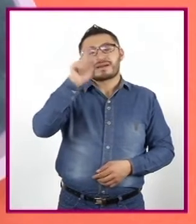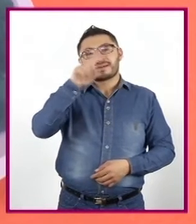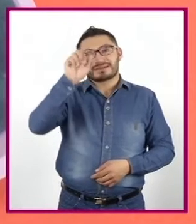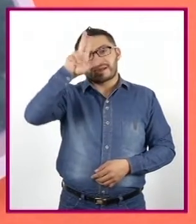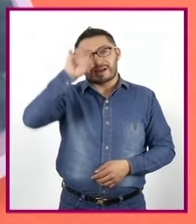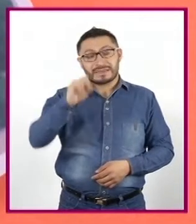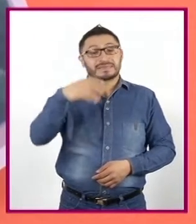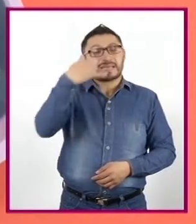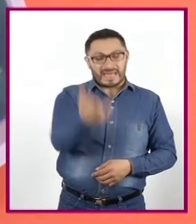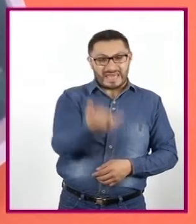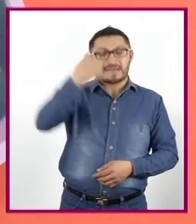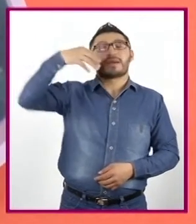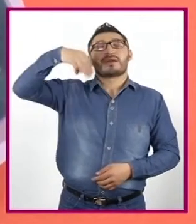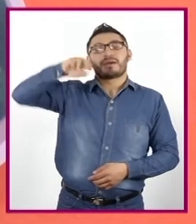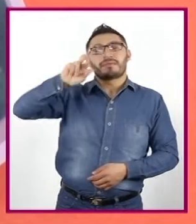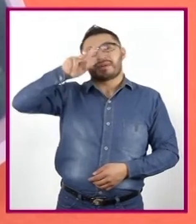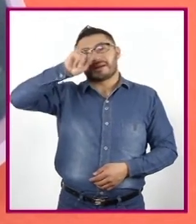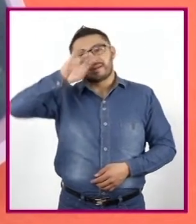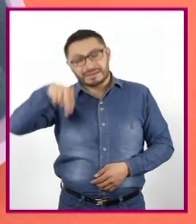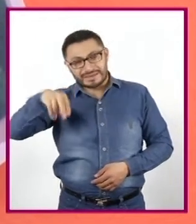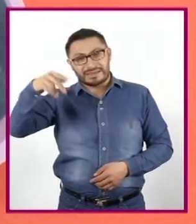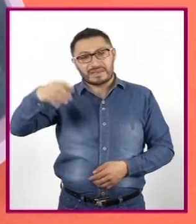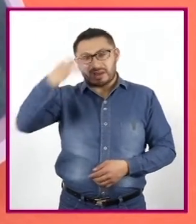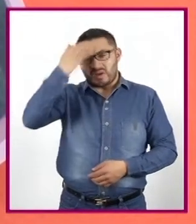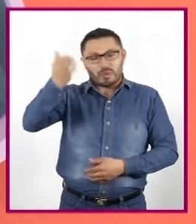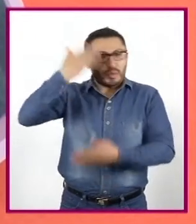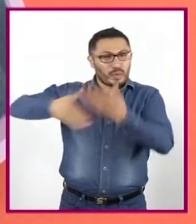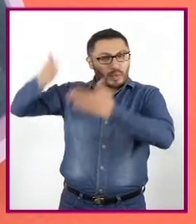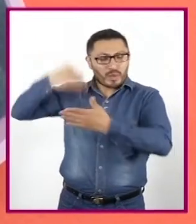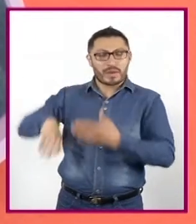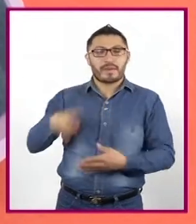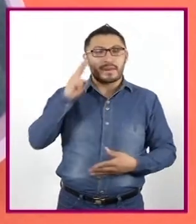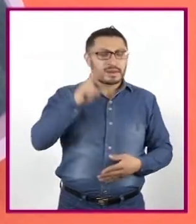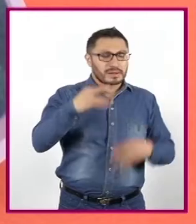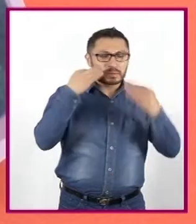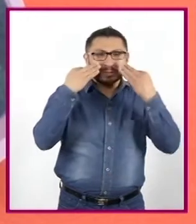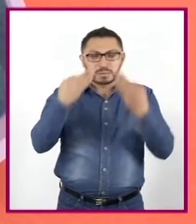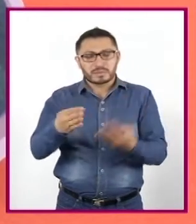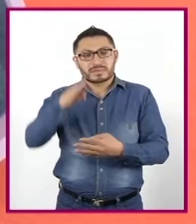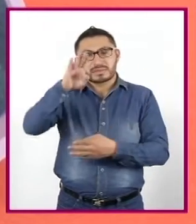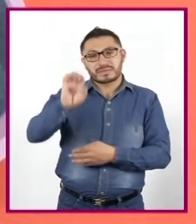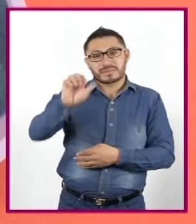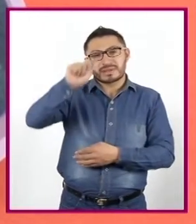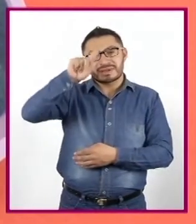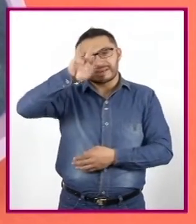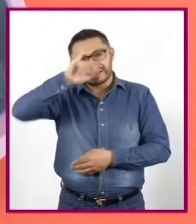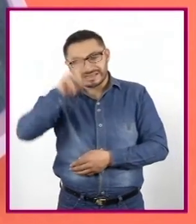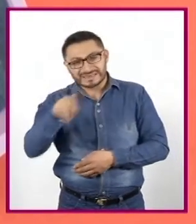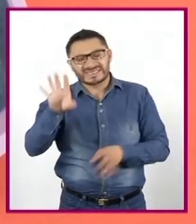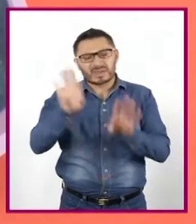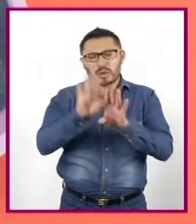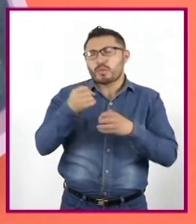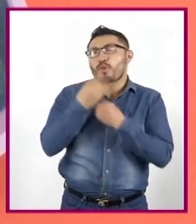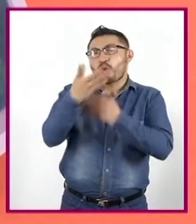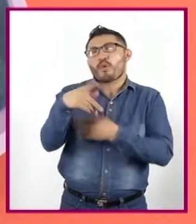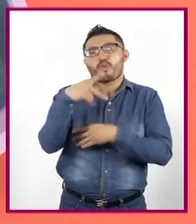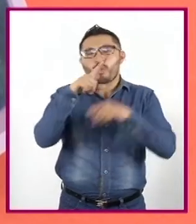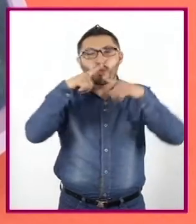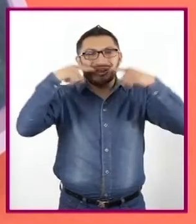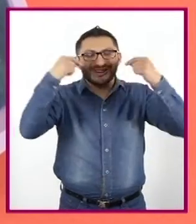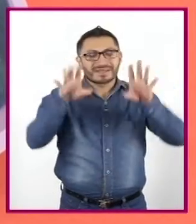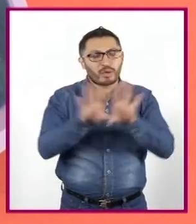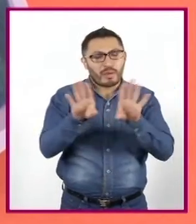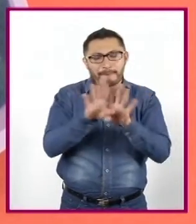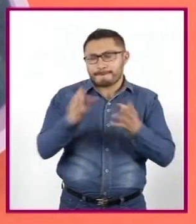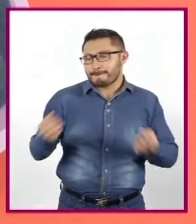exploración hacia el pasado. Veamos. Beatriz expresa con su sonrisa una